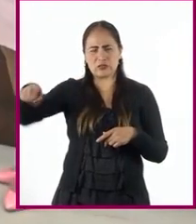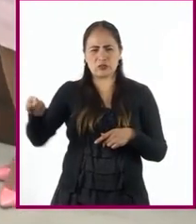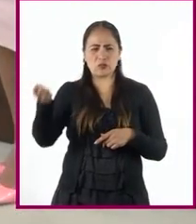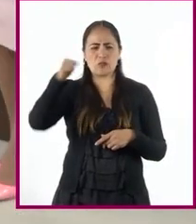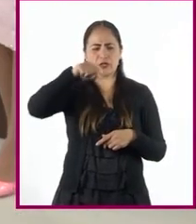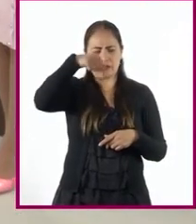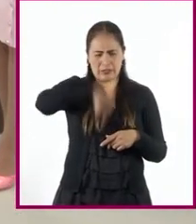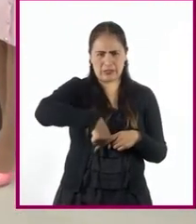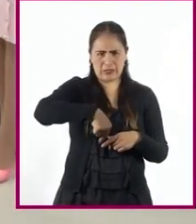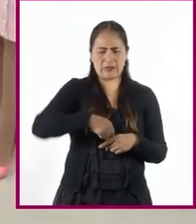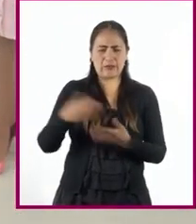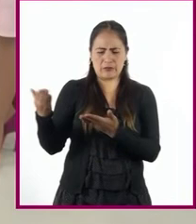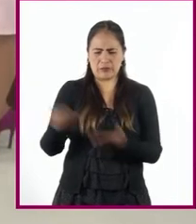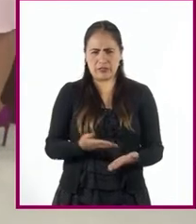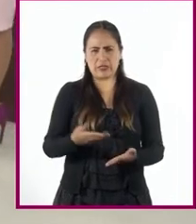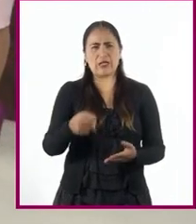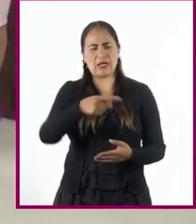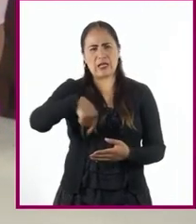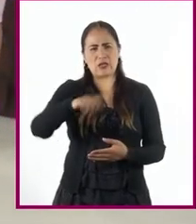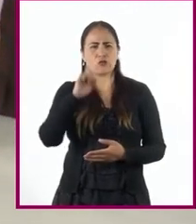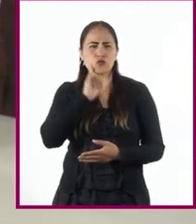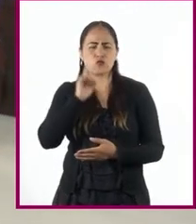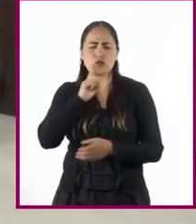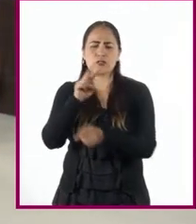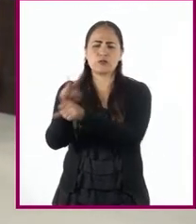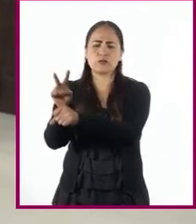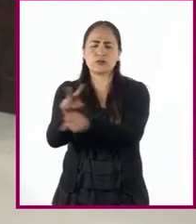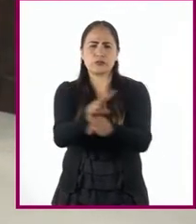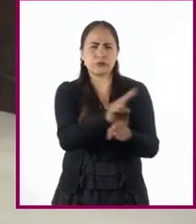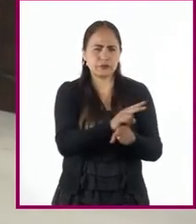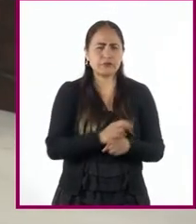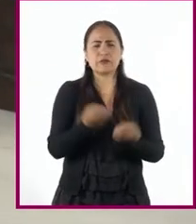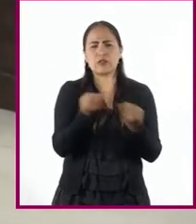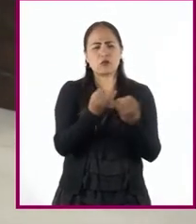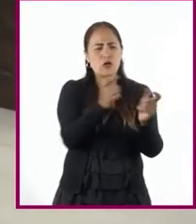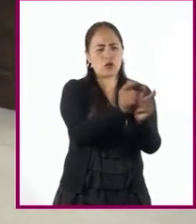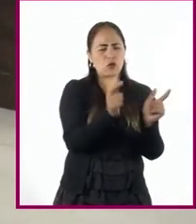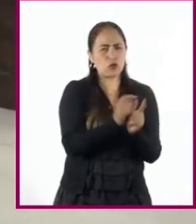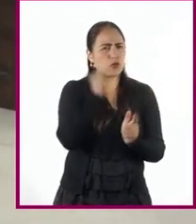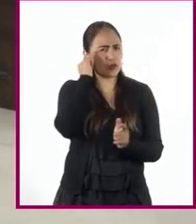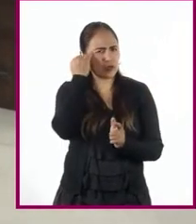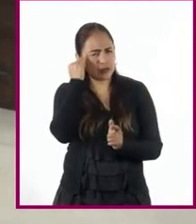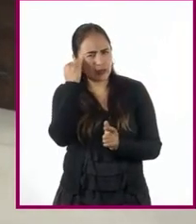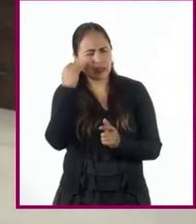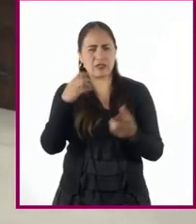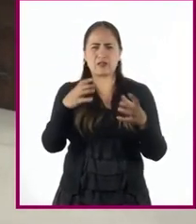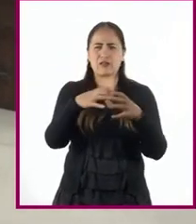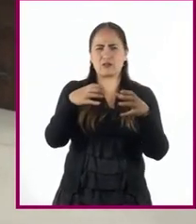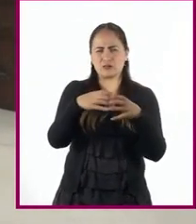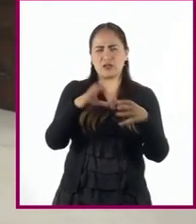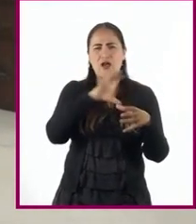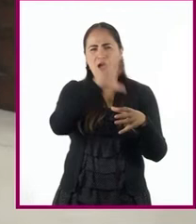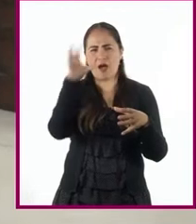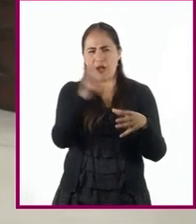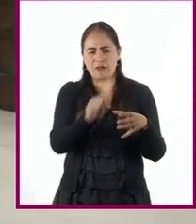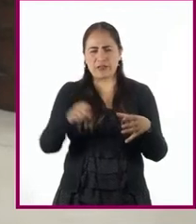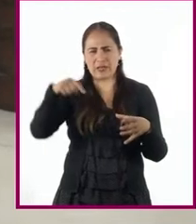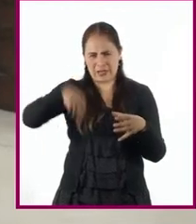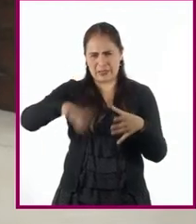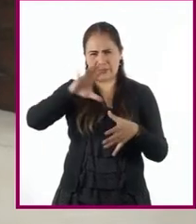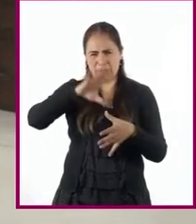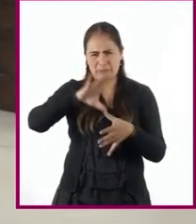Estas primeras colonas, junto con las mujeres indígenas y mestizas y africanas traídas a América,